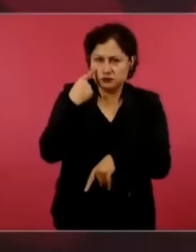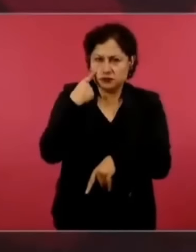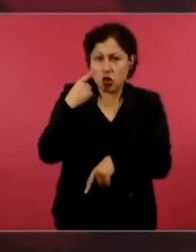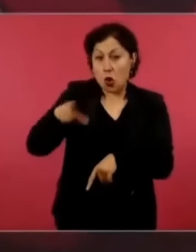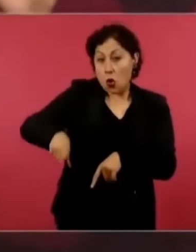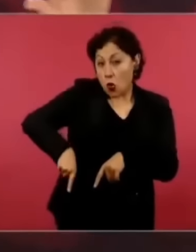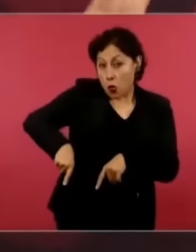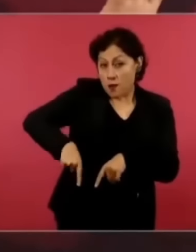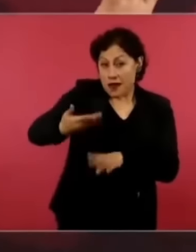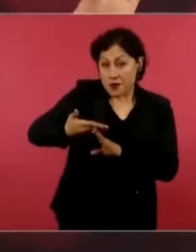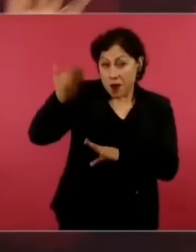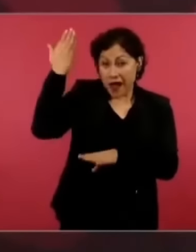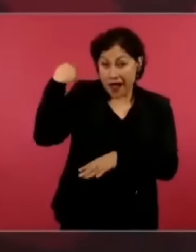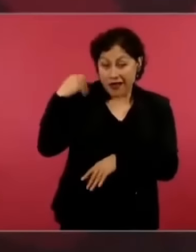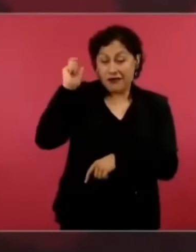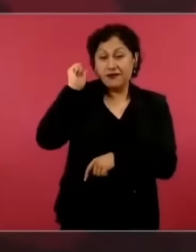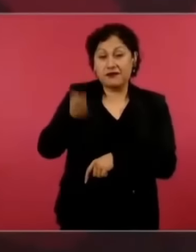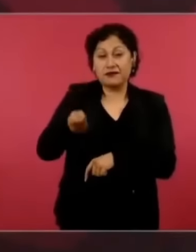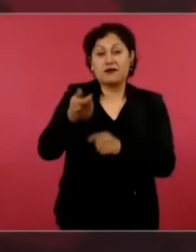fachada de democracia.